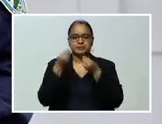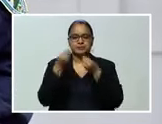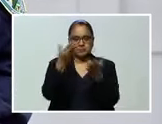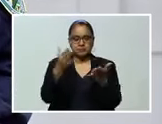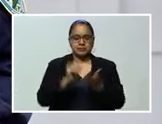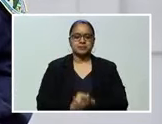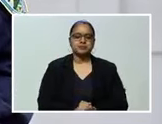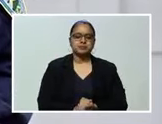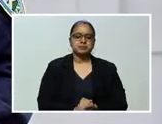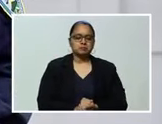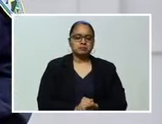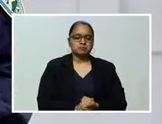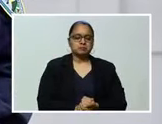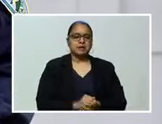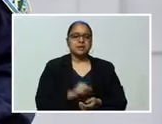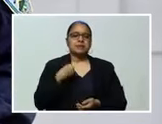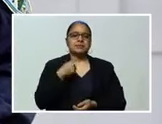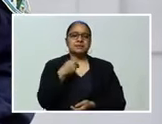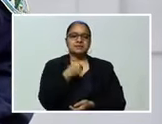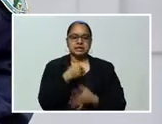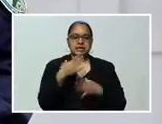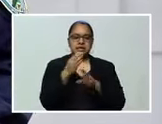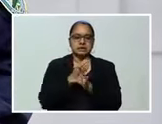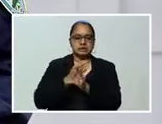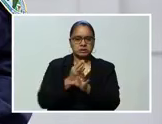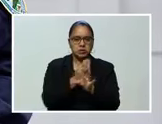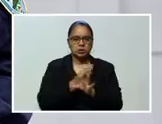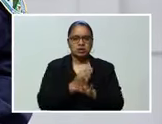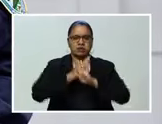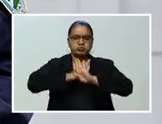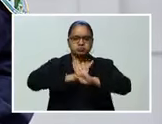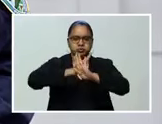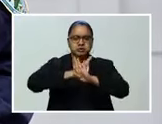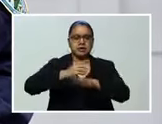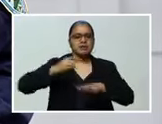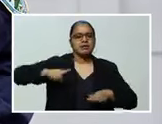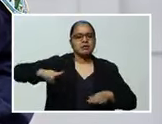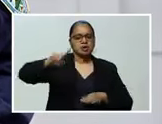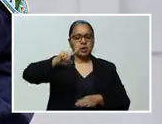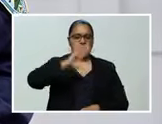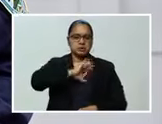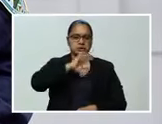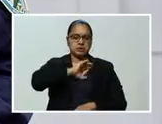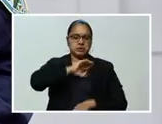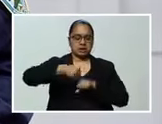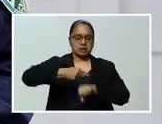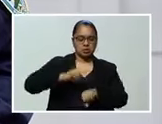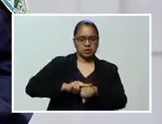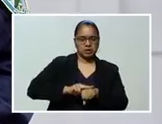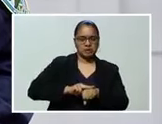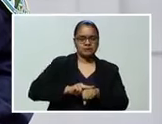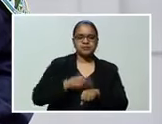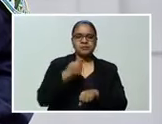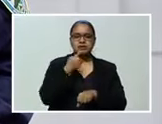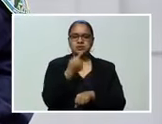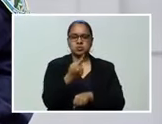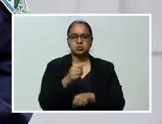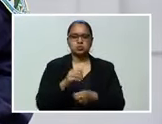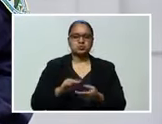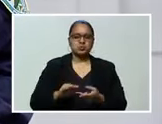Comunicado, la Secretaría de Seguridad, a través de la Policía Nacional de Honduras y en el marco